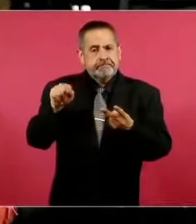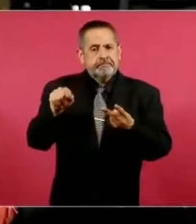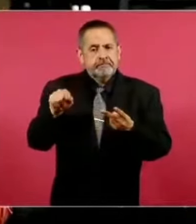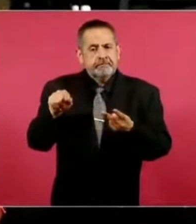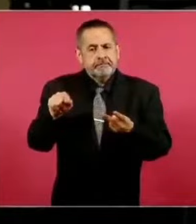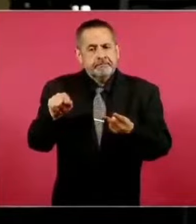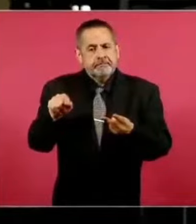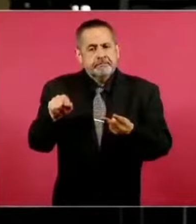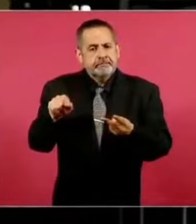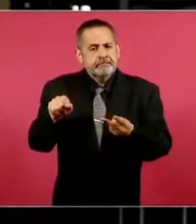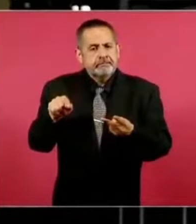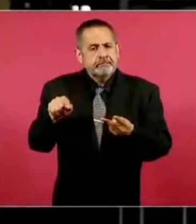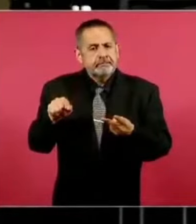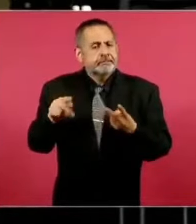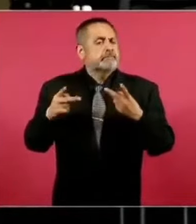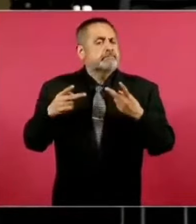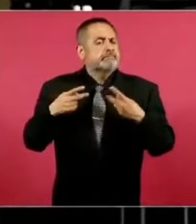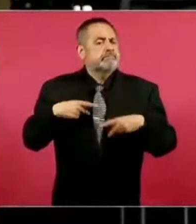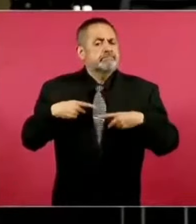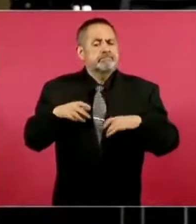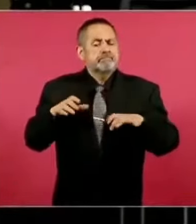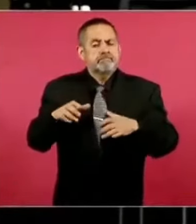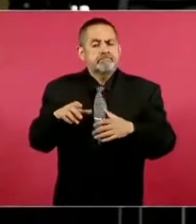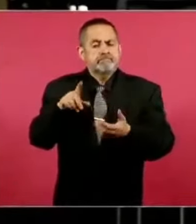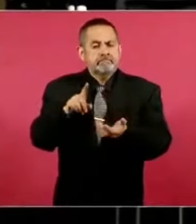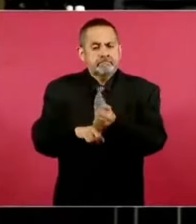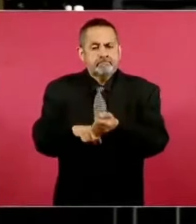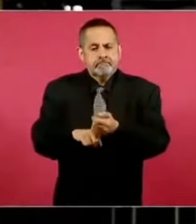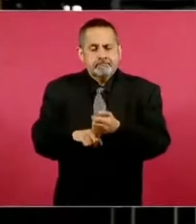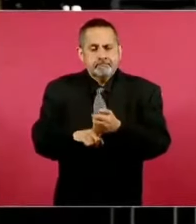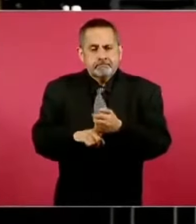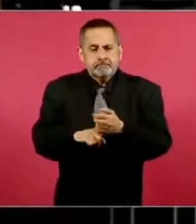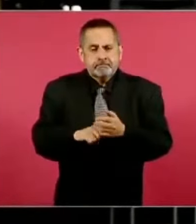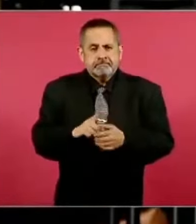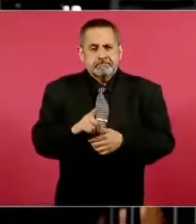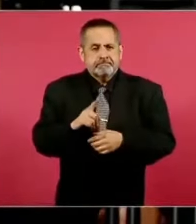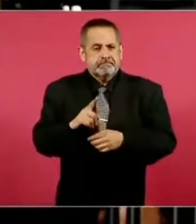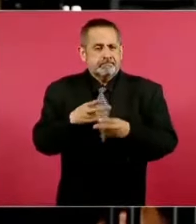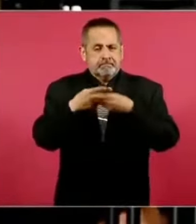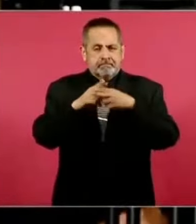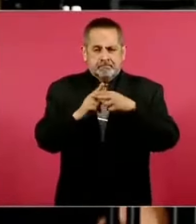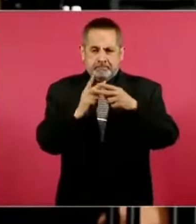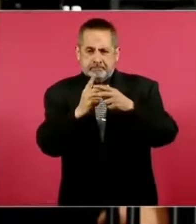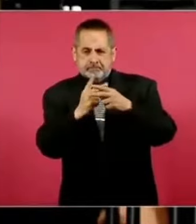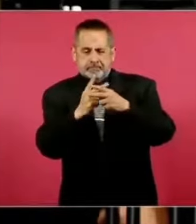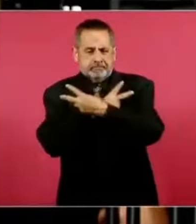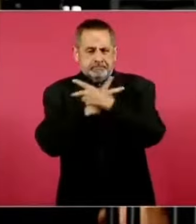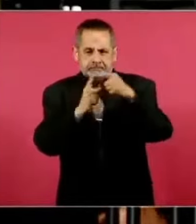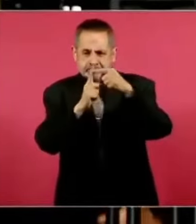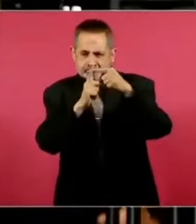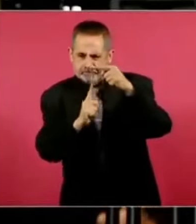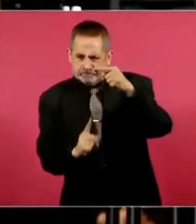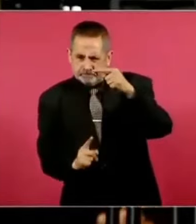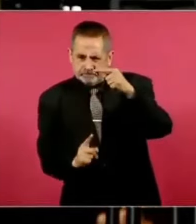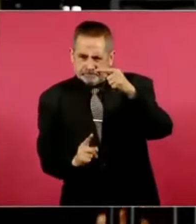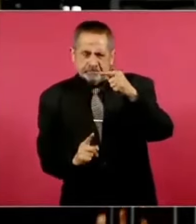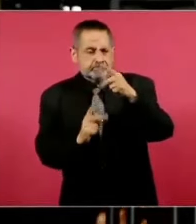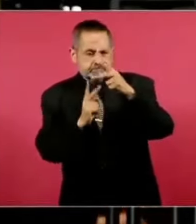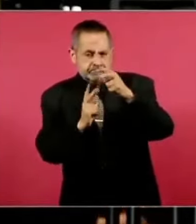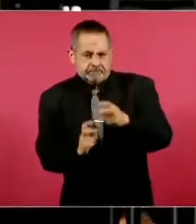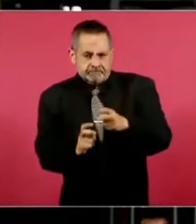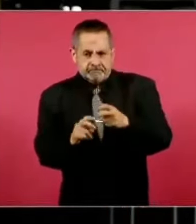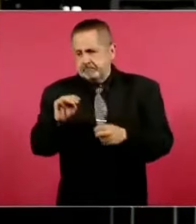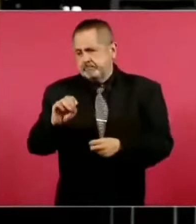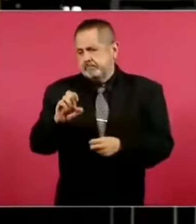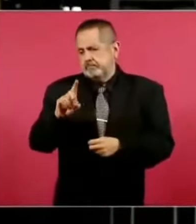para personas que tienen daño en la médula ósea sobre un tratamiento de NS1. Se ha preguntado aquí, de hecho incluso ellos